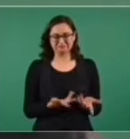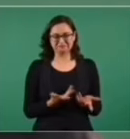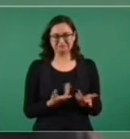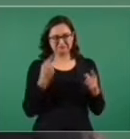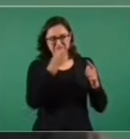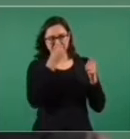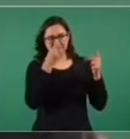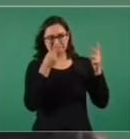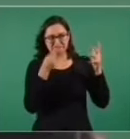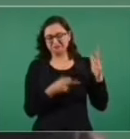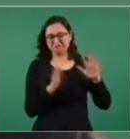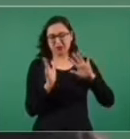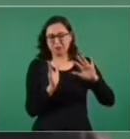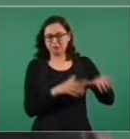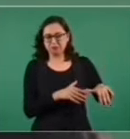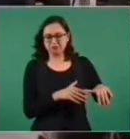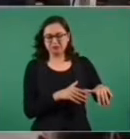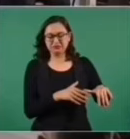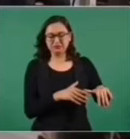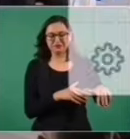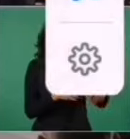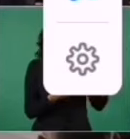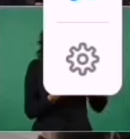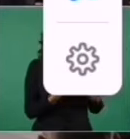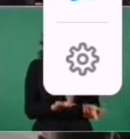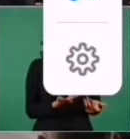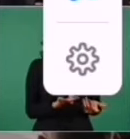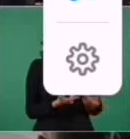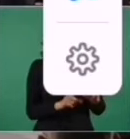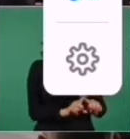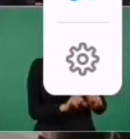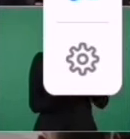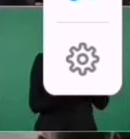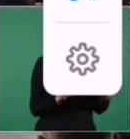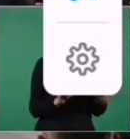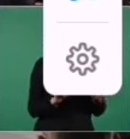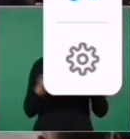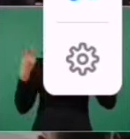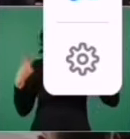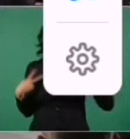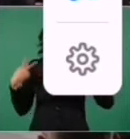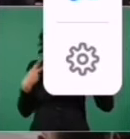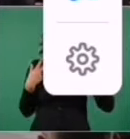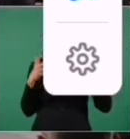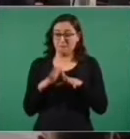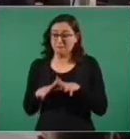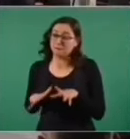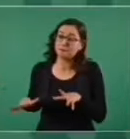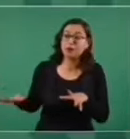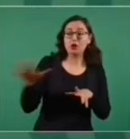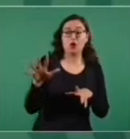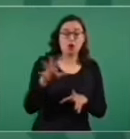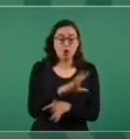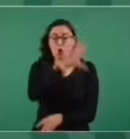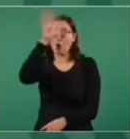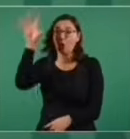para llevar a cabo las transformaciones. Entonces, cuando es todo un pueblo el que participa,